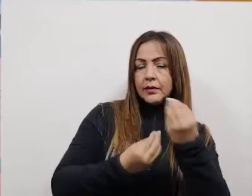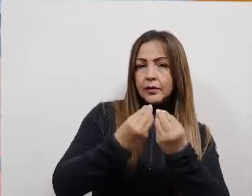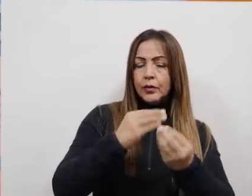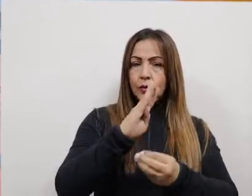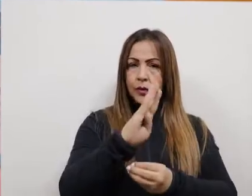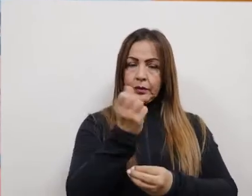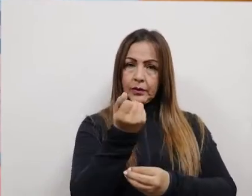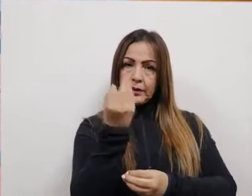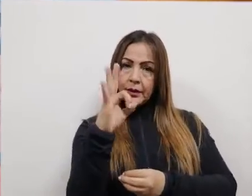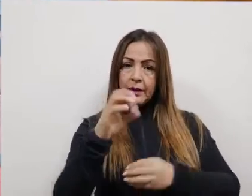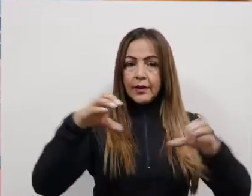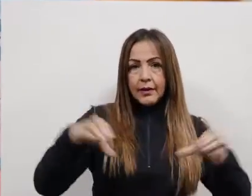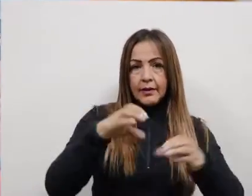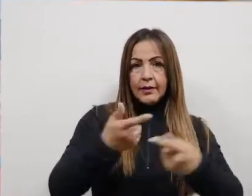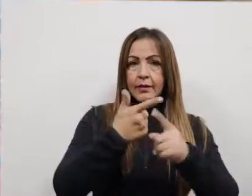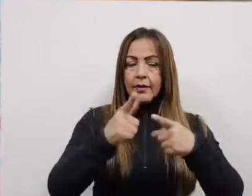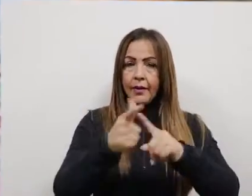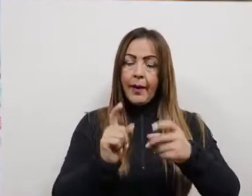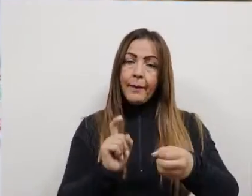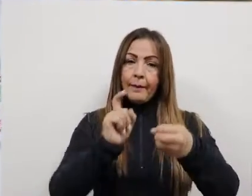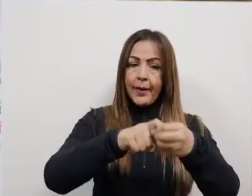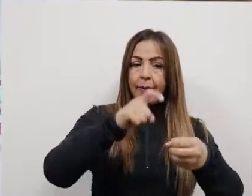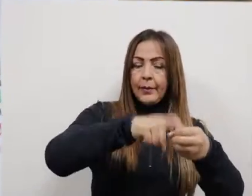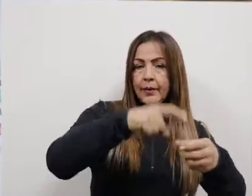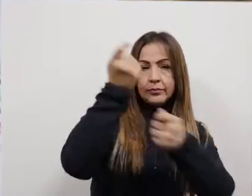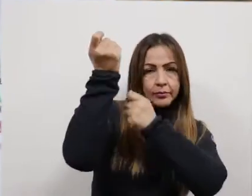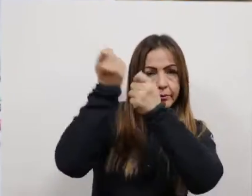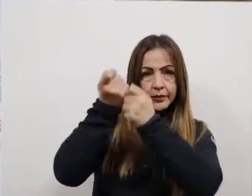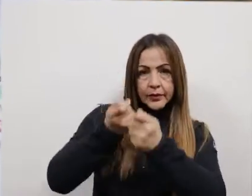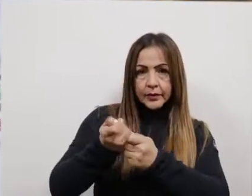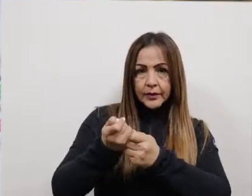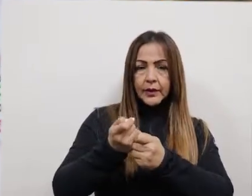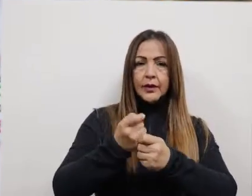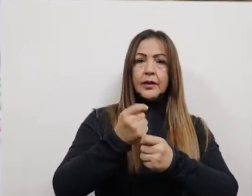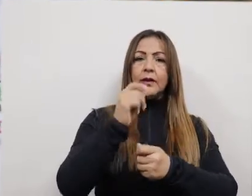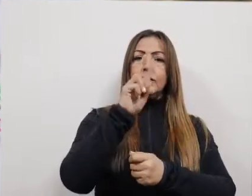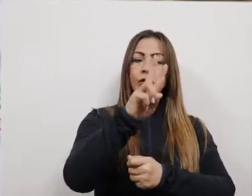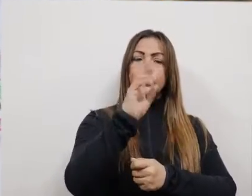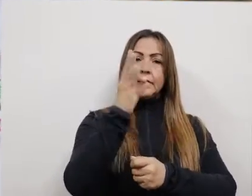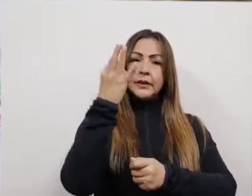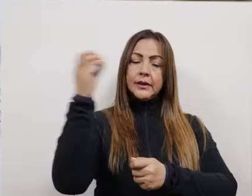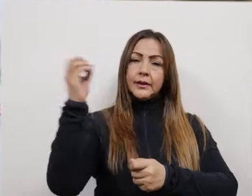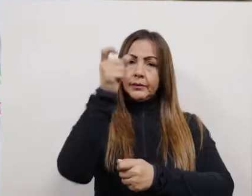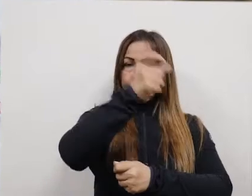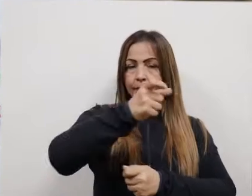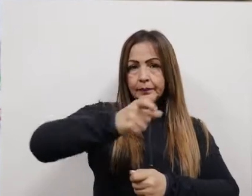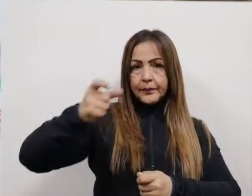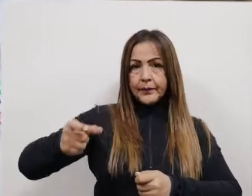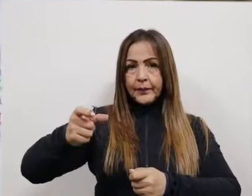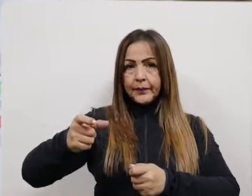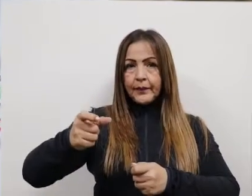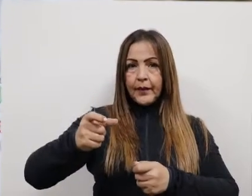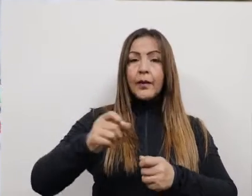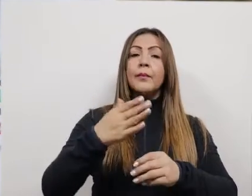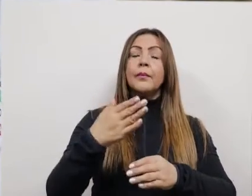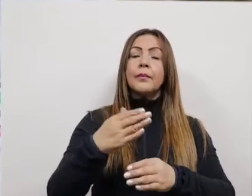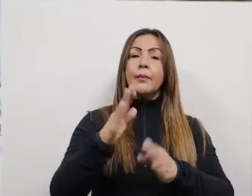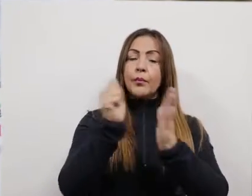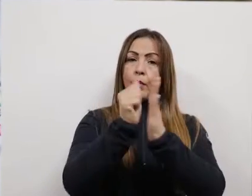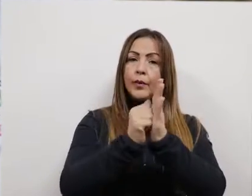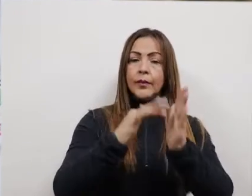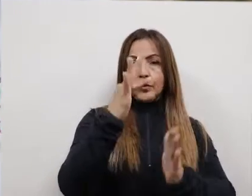estrategia IEPI realizó 413 actividades vinculando a la estrategia 2.300